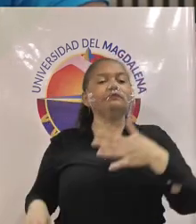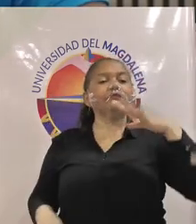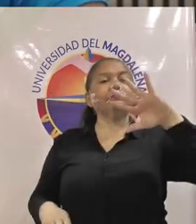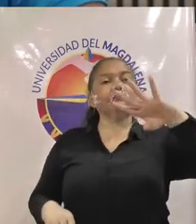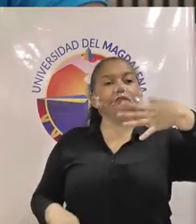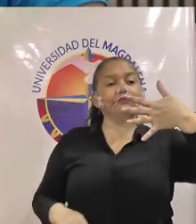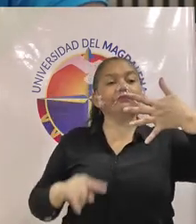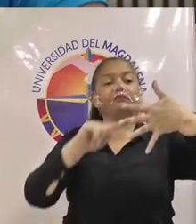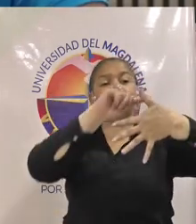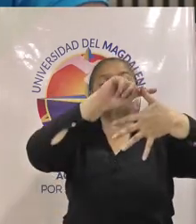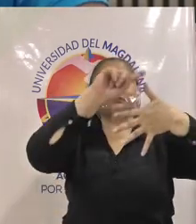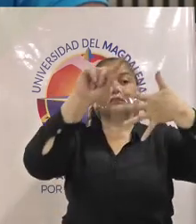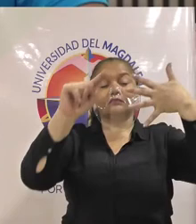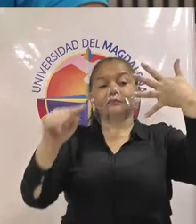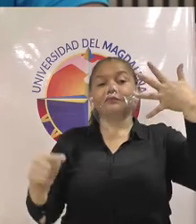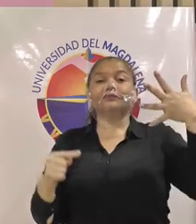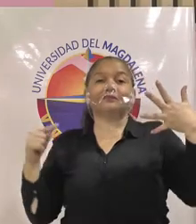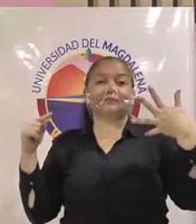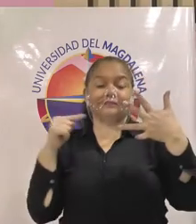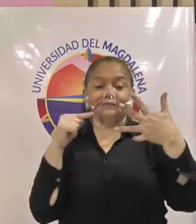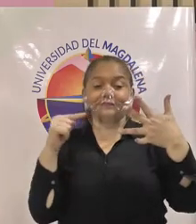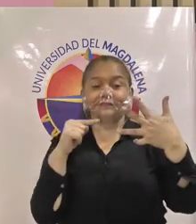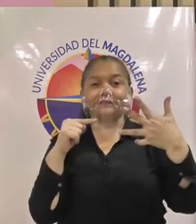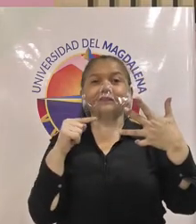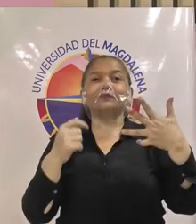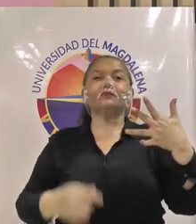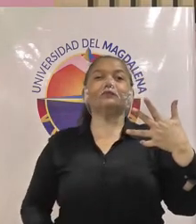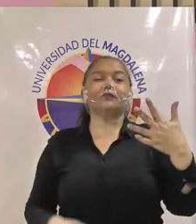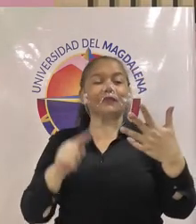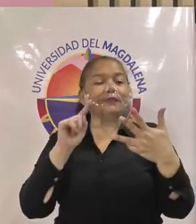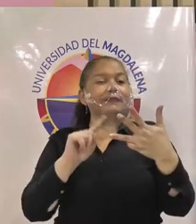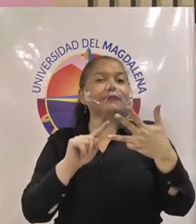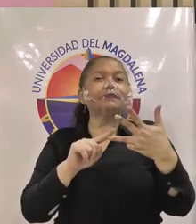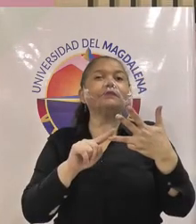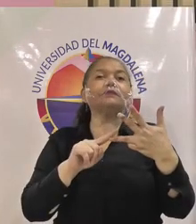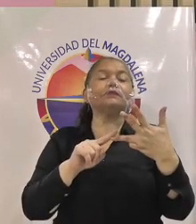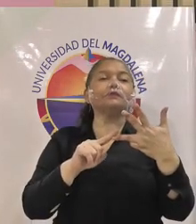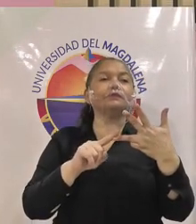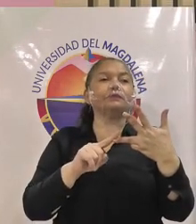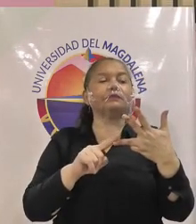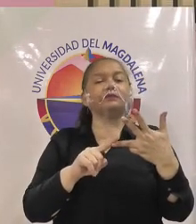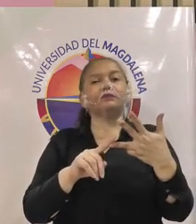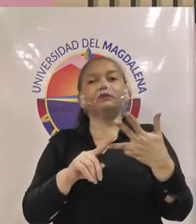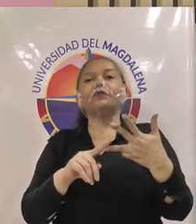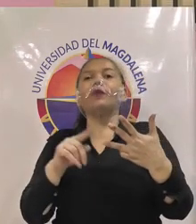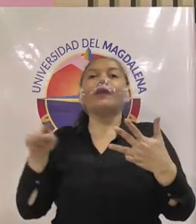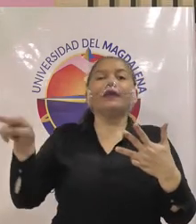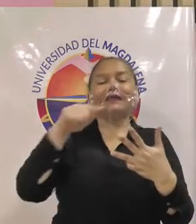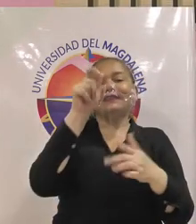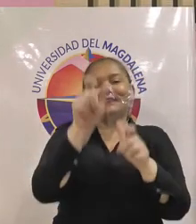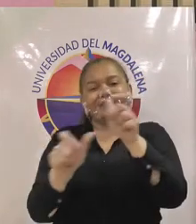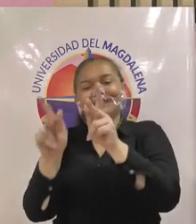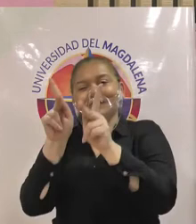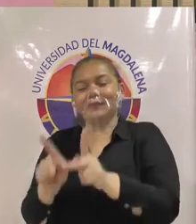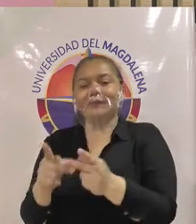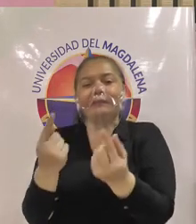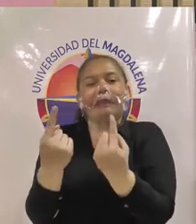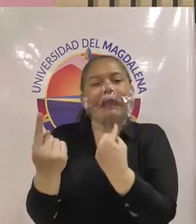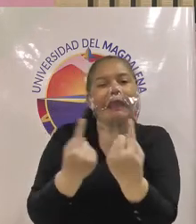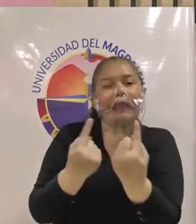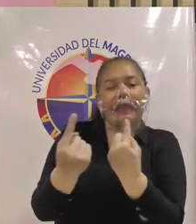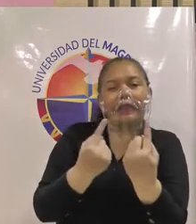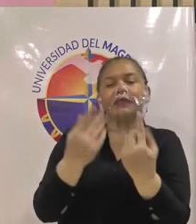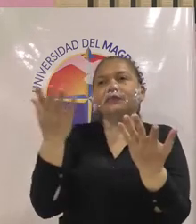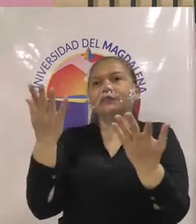definido en esta metodología con el foro de estudiantes docentes y graduados para el